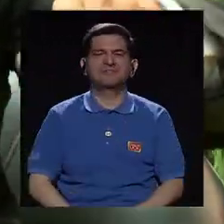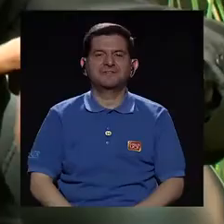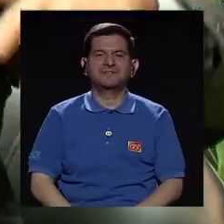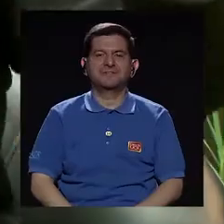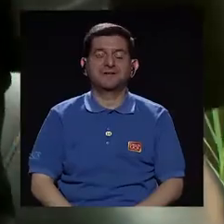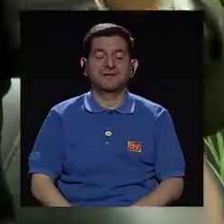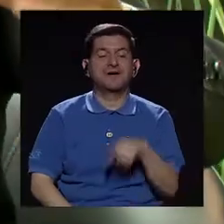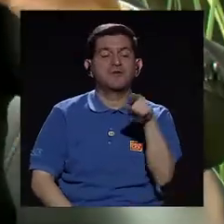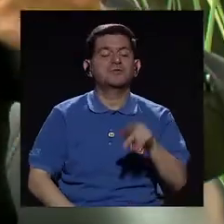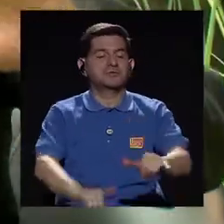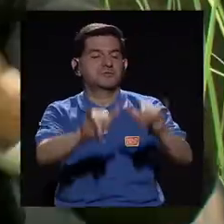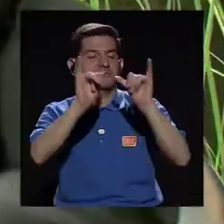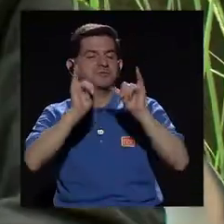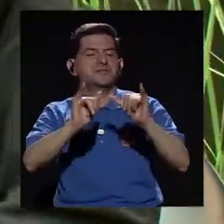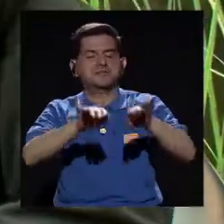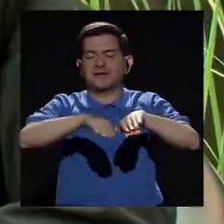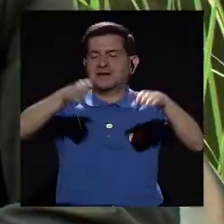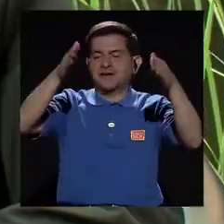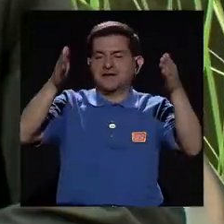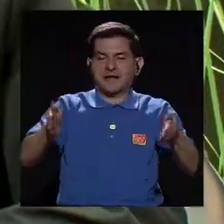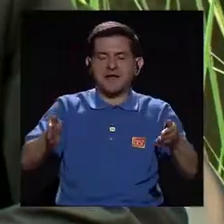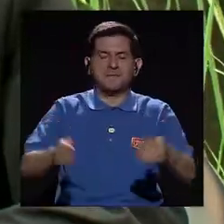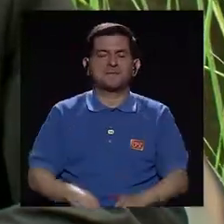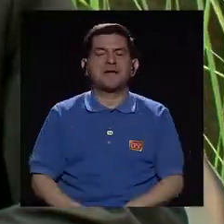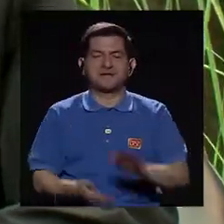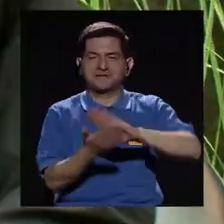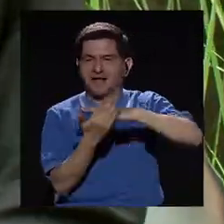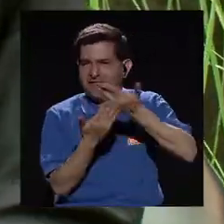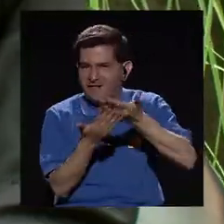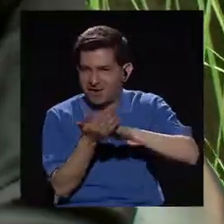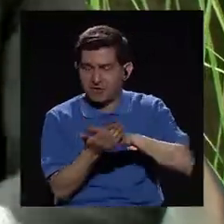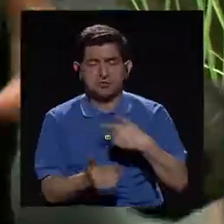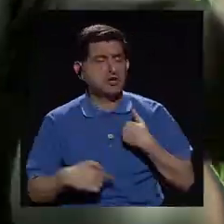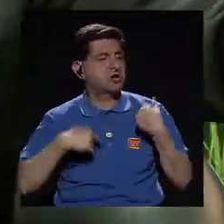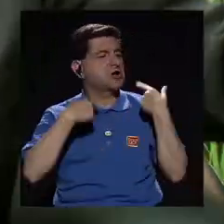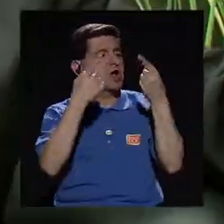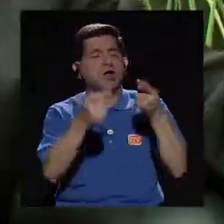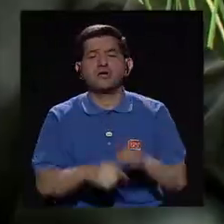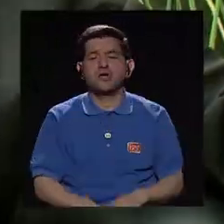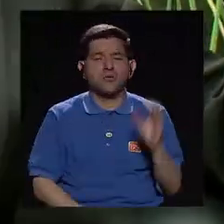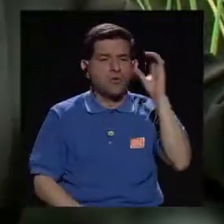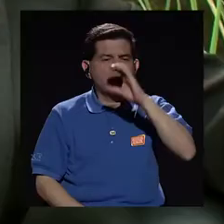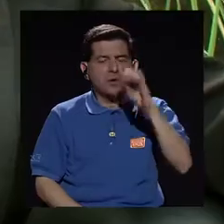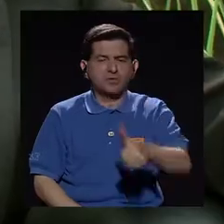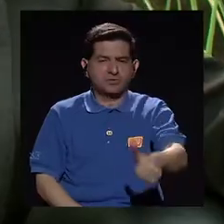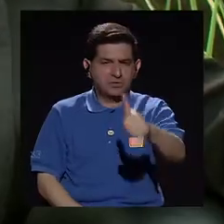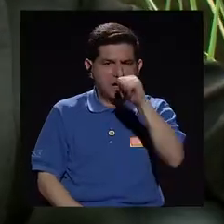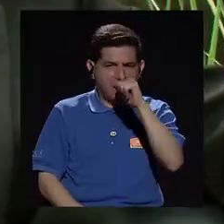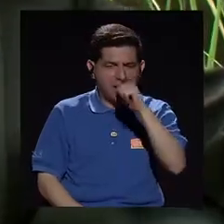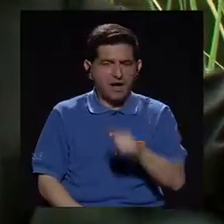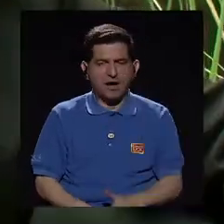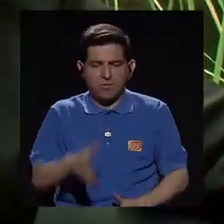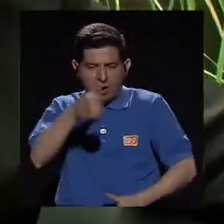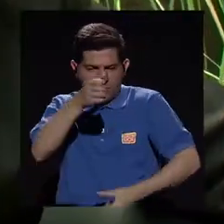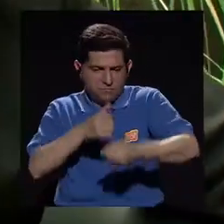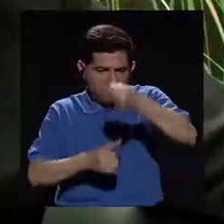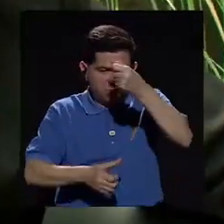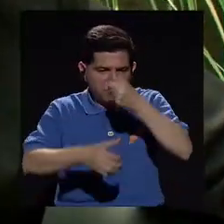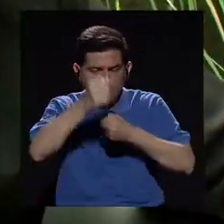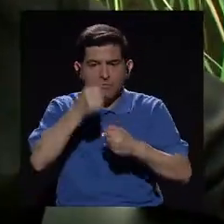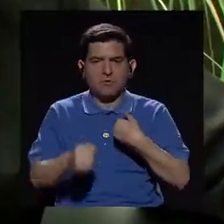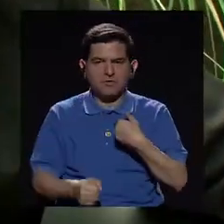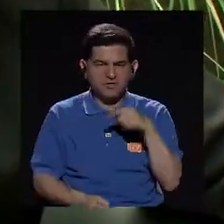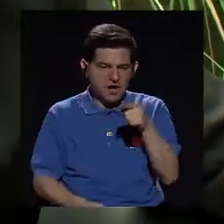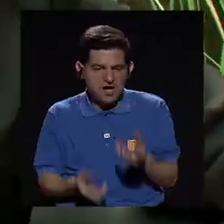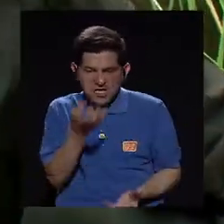mecate, te dejo sobre la mesa de la cocina y me voy al pozo a buscar agua porque la voy a